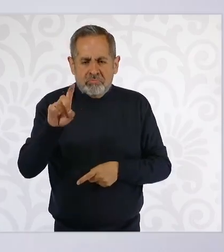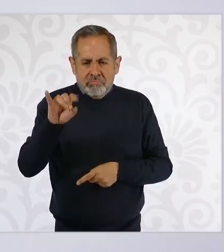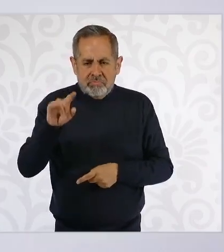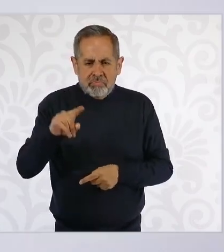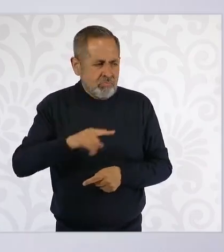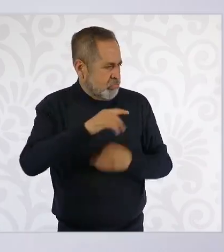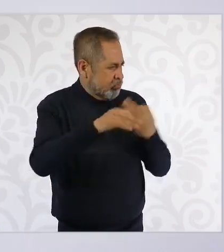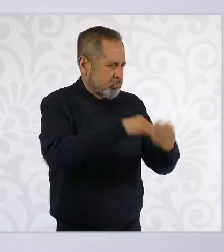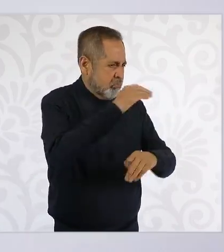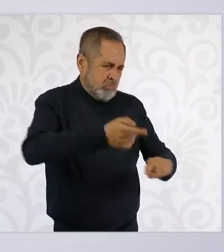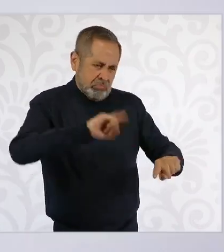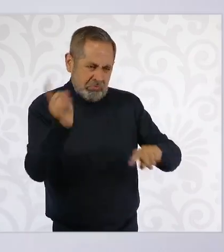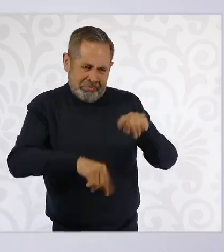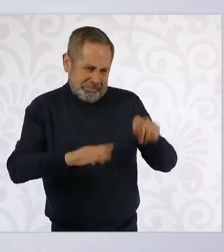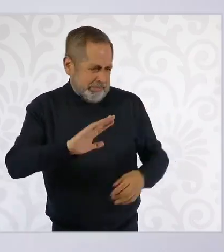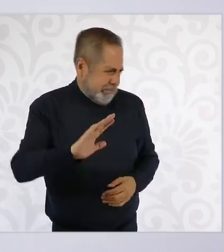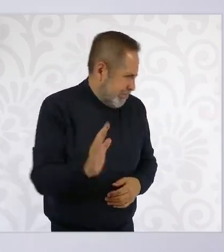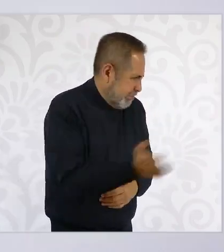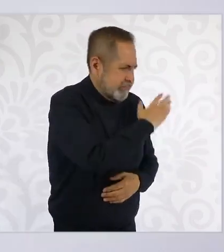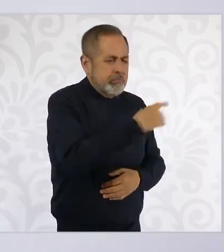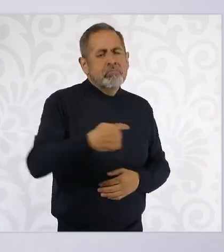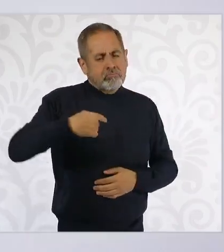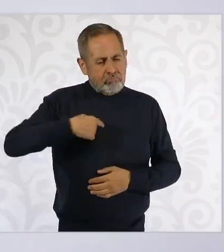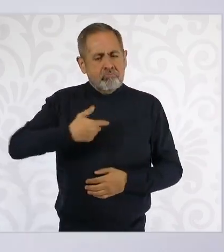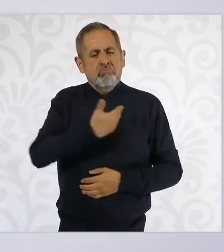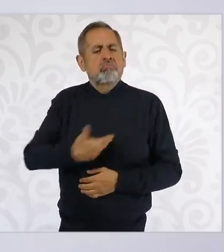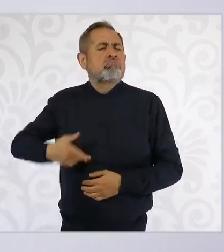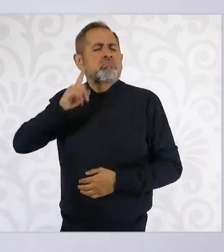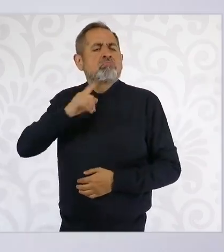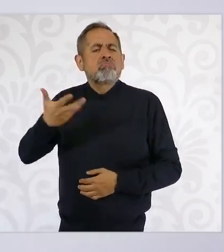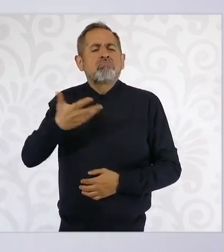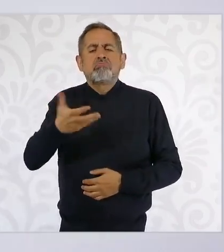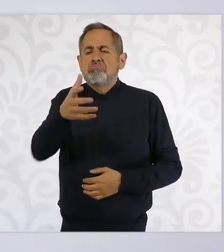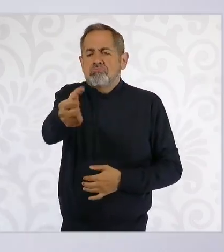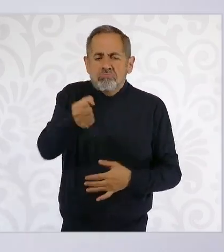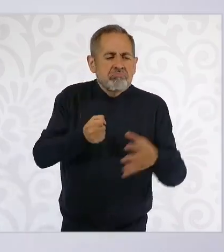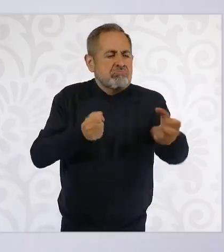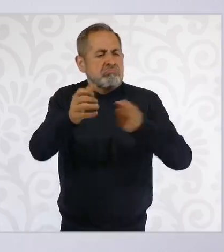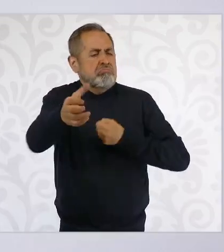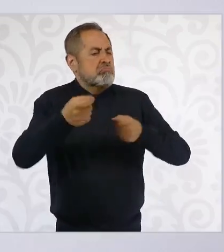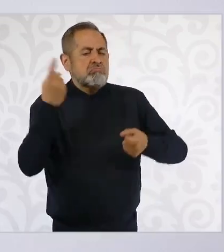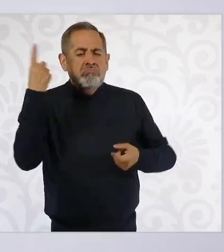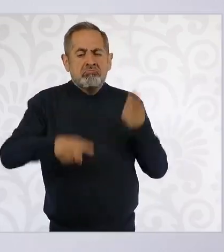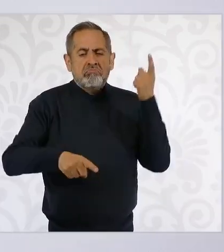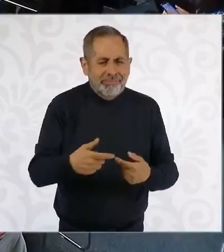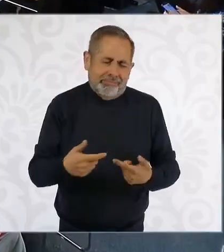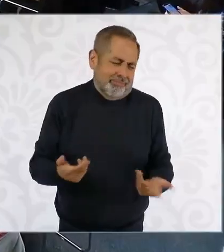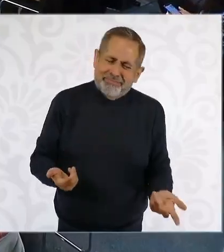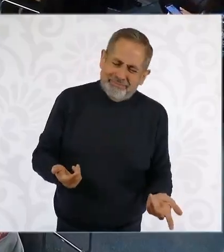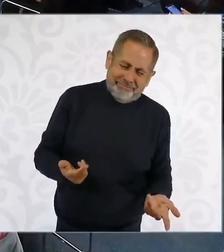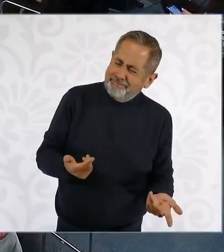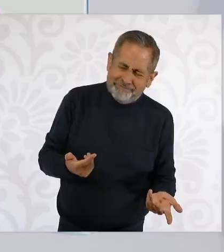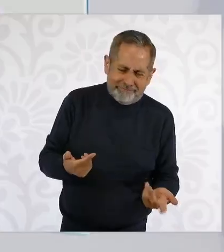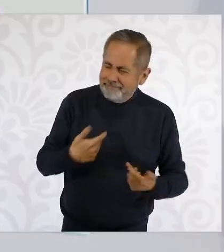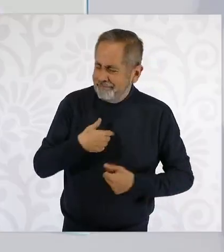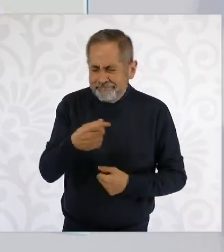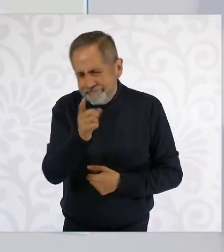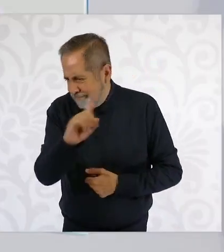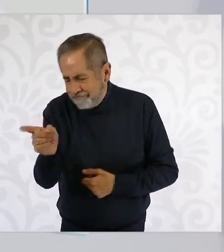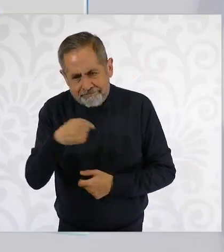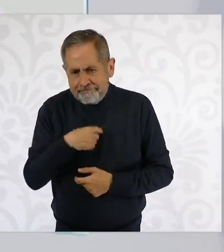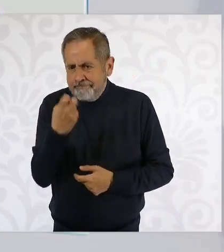los actuales ministros y la presidenta nombra a los nuevos. No,